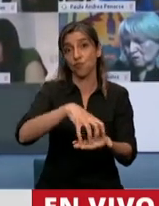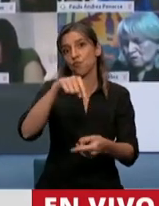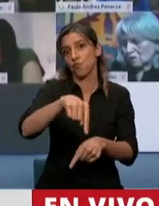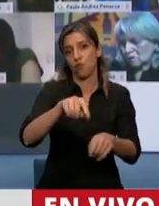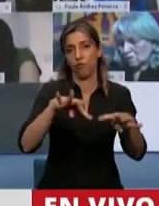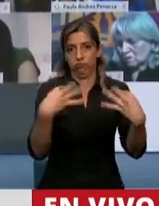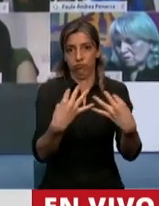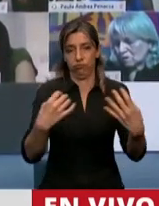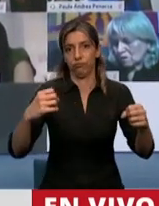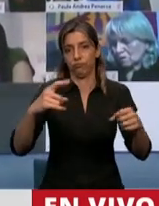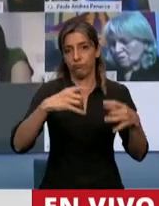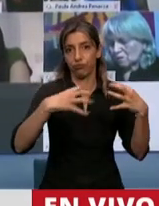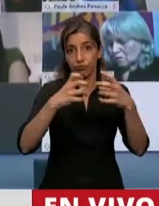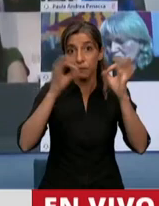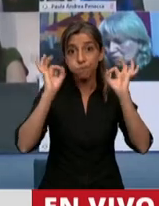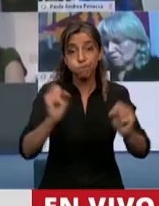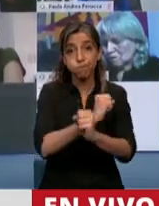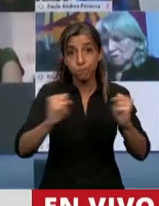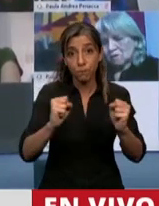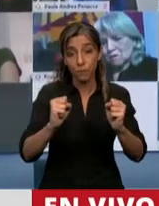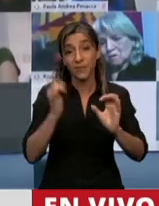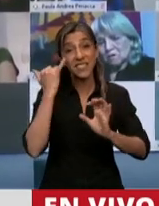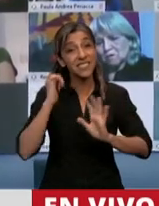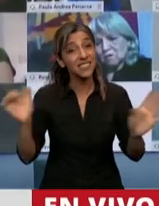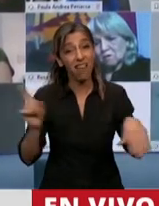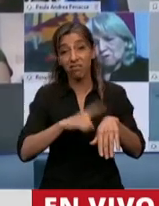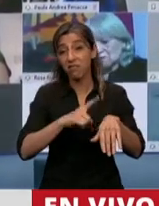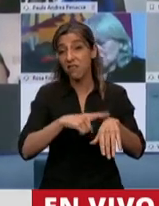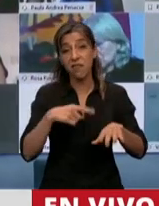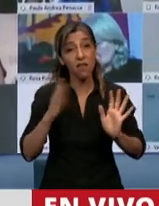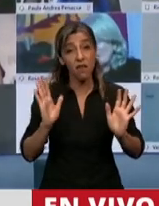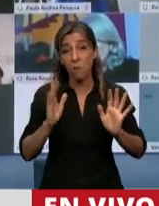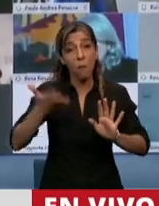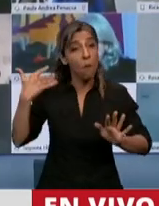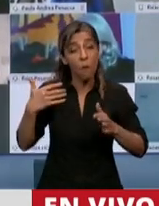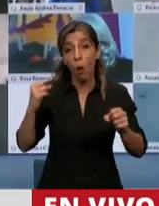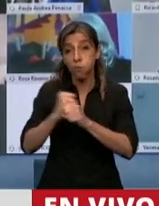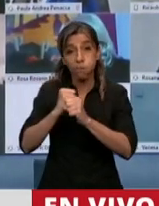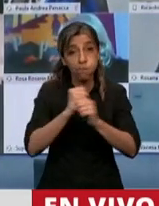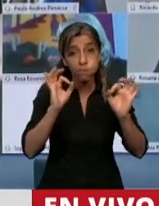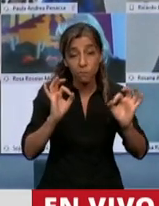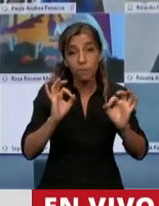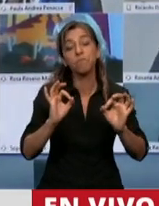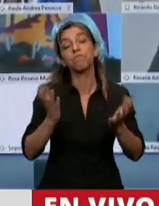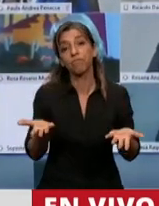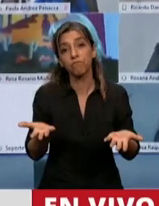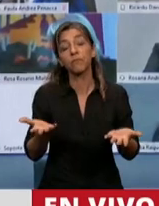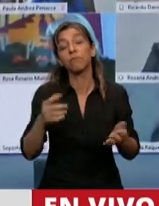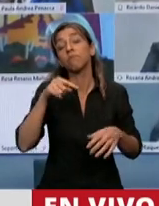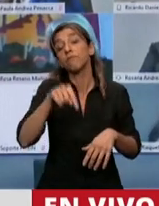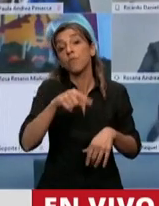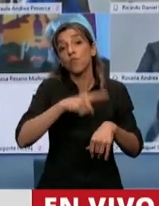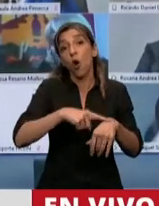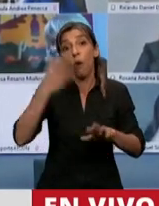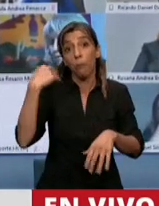protocolo, después de una prórroga aprobada por todos los bloques de la Cámara, venció, dejó de